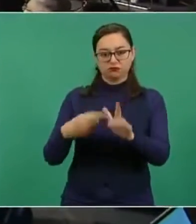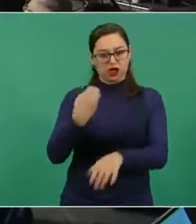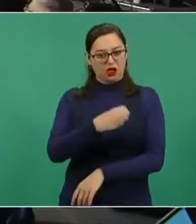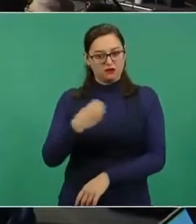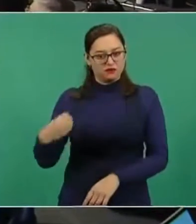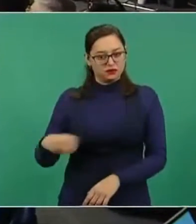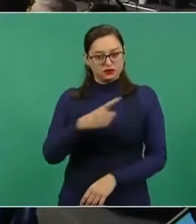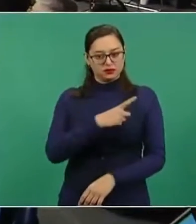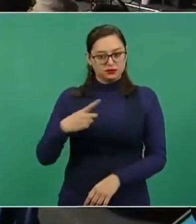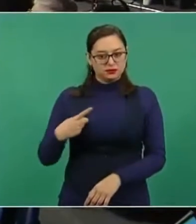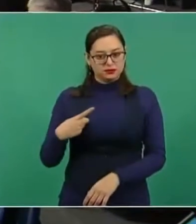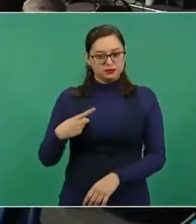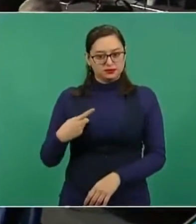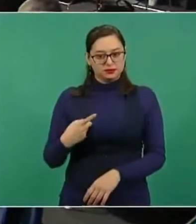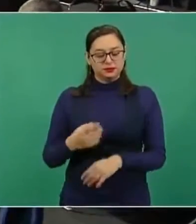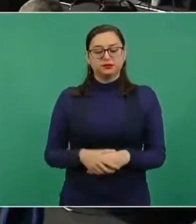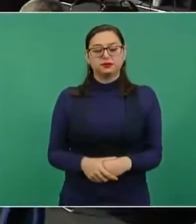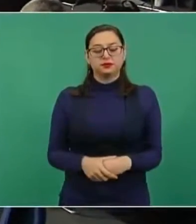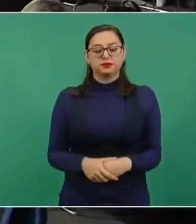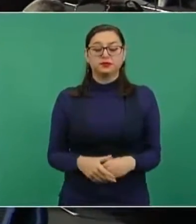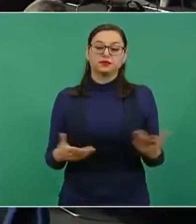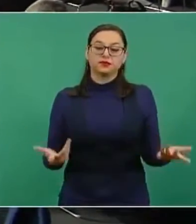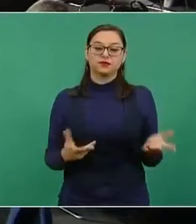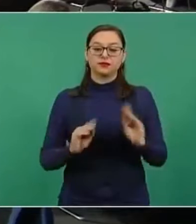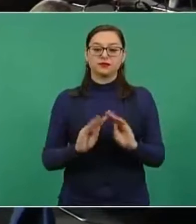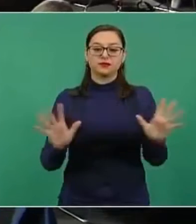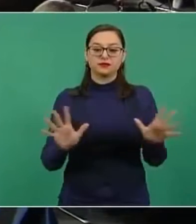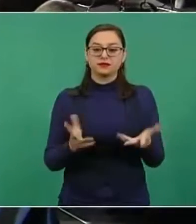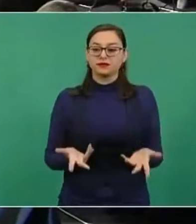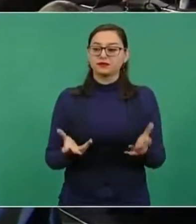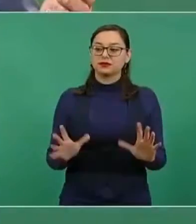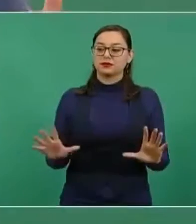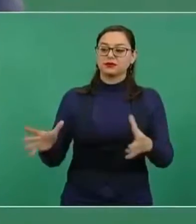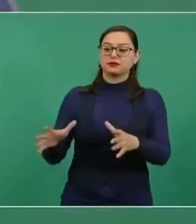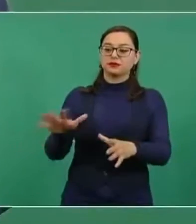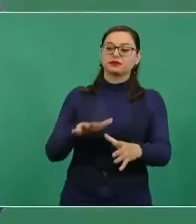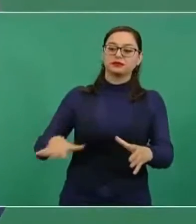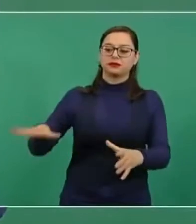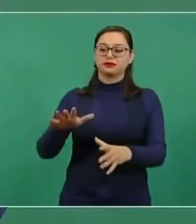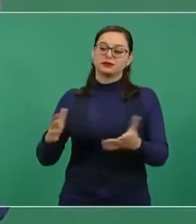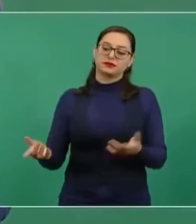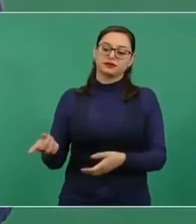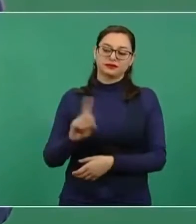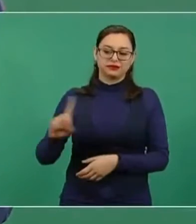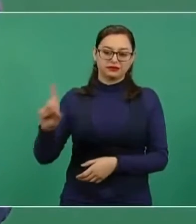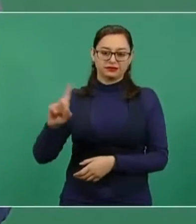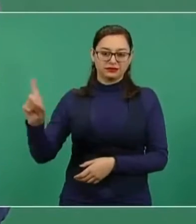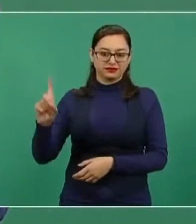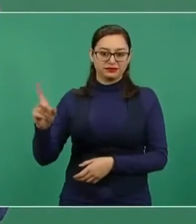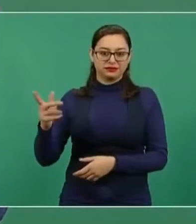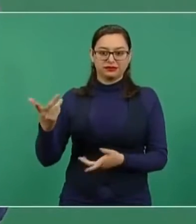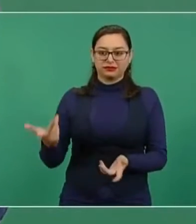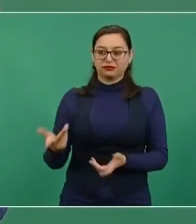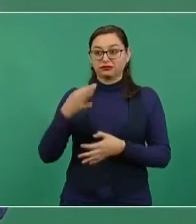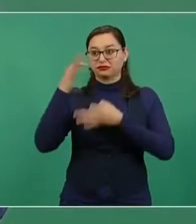Claro, el boletín de la derecha, que ya hasta